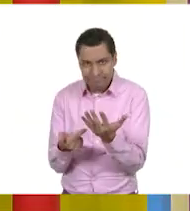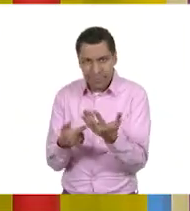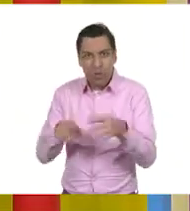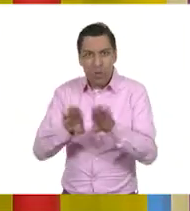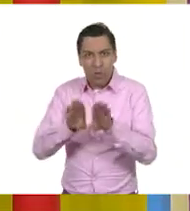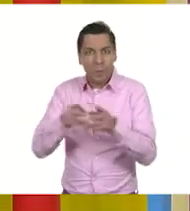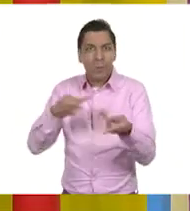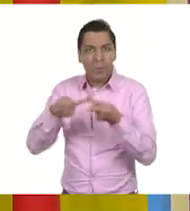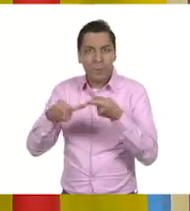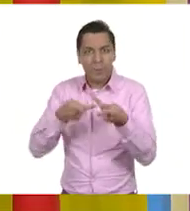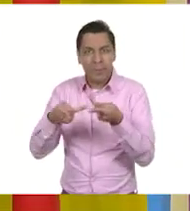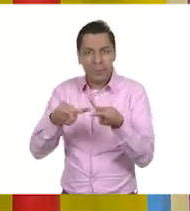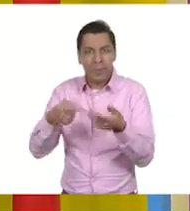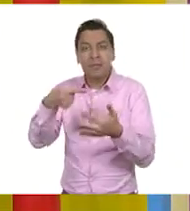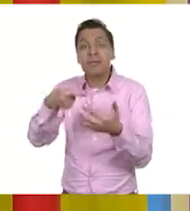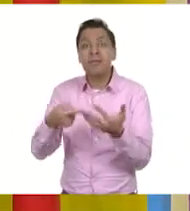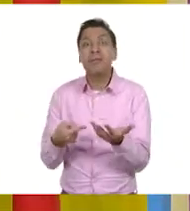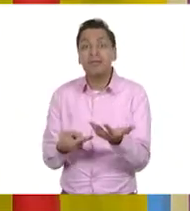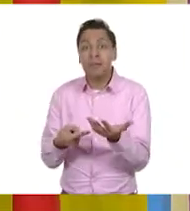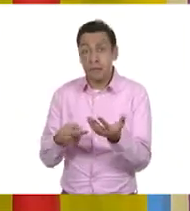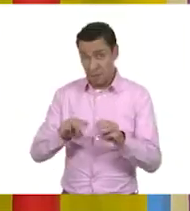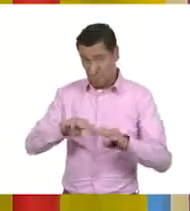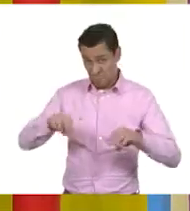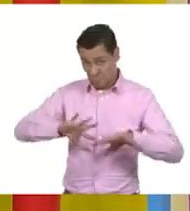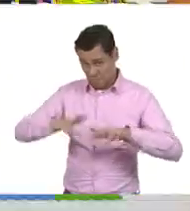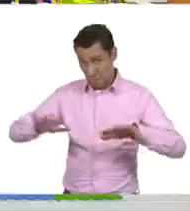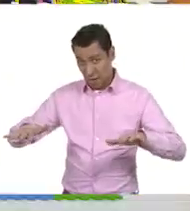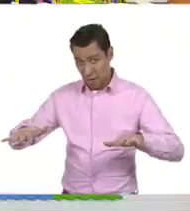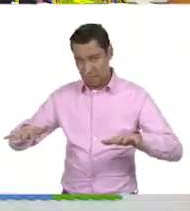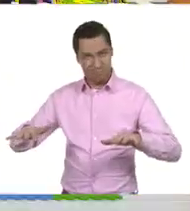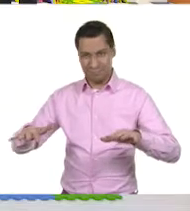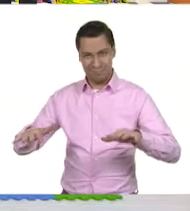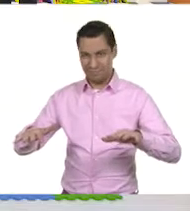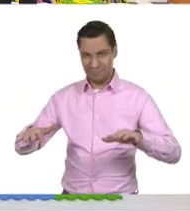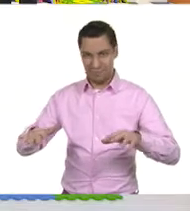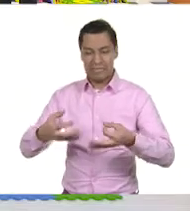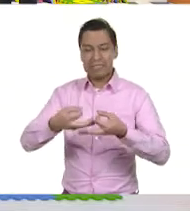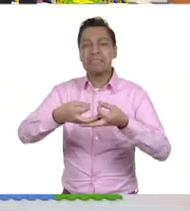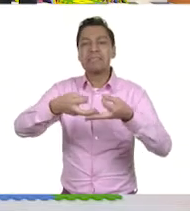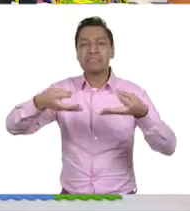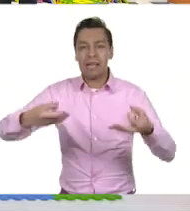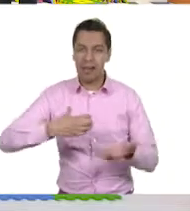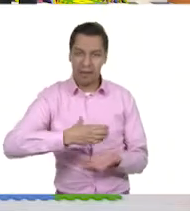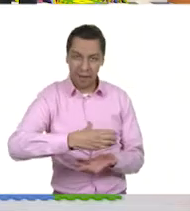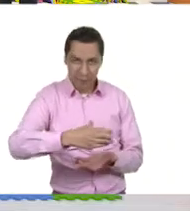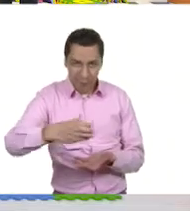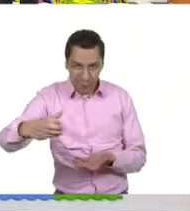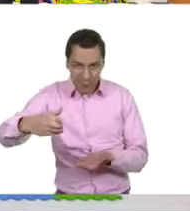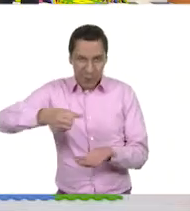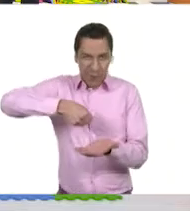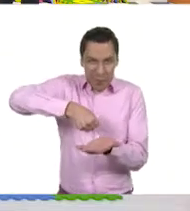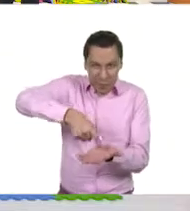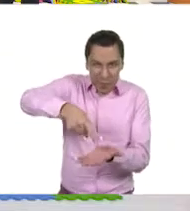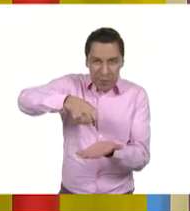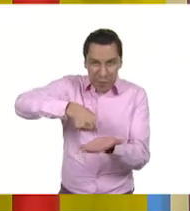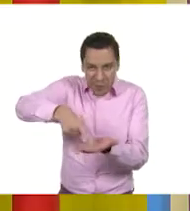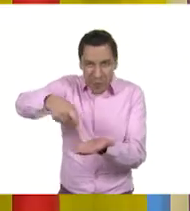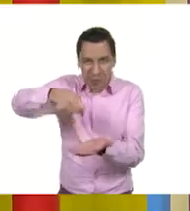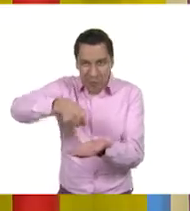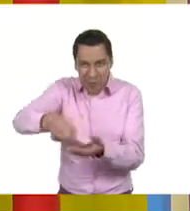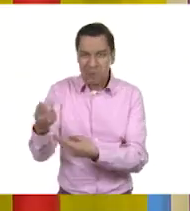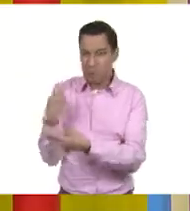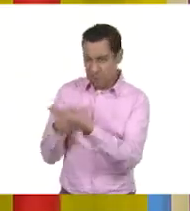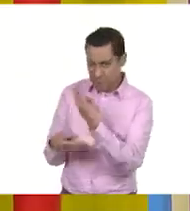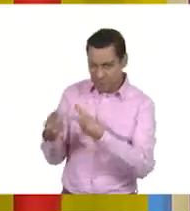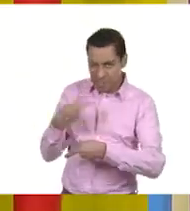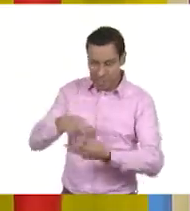dónde lo sacamos? ¿No de los océanos? No. Del suelo. Los agricultores siembran estos